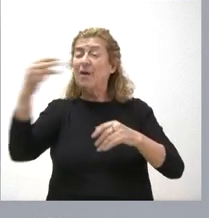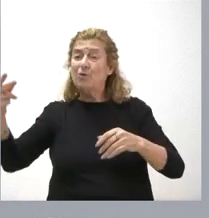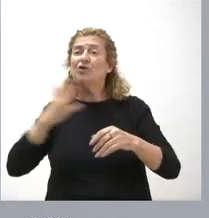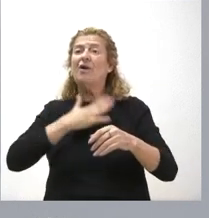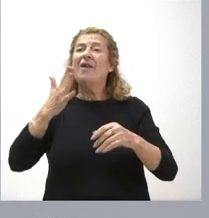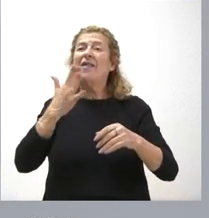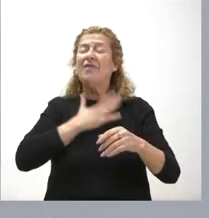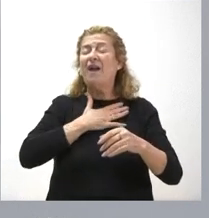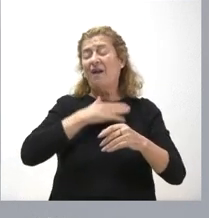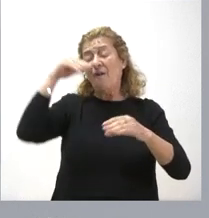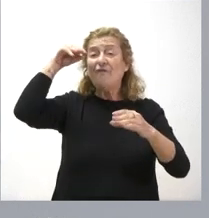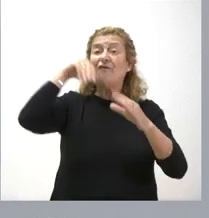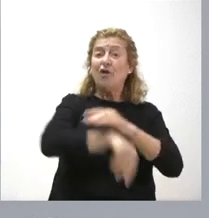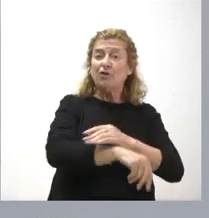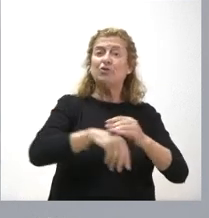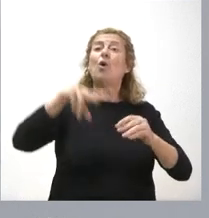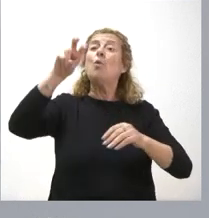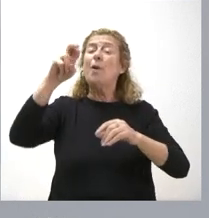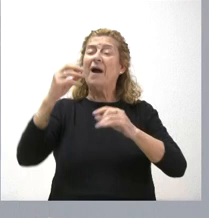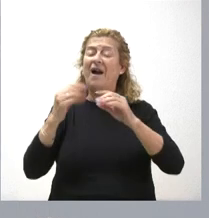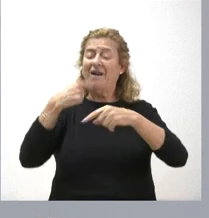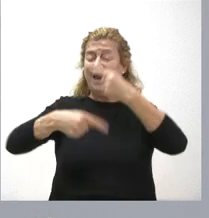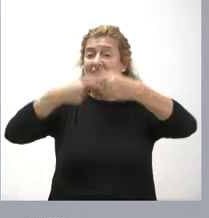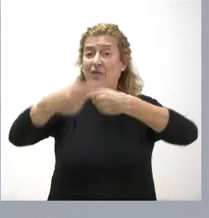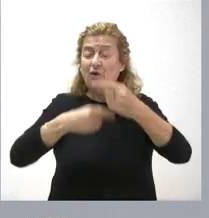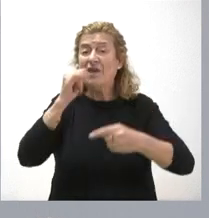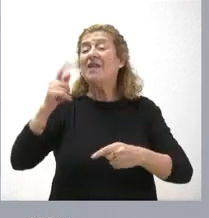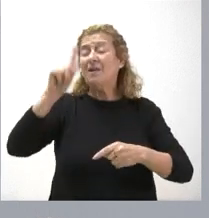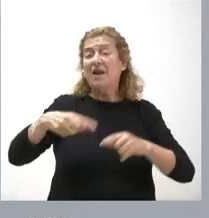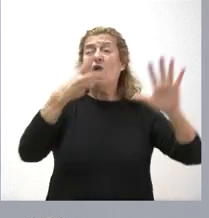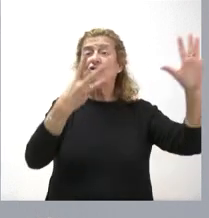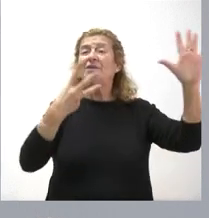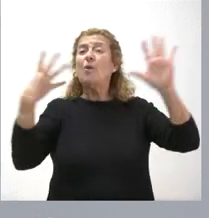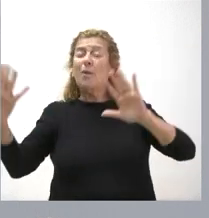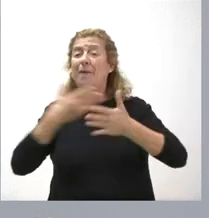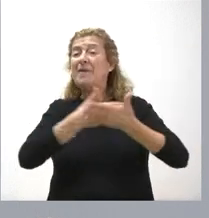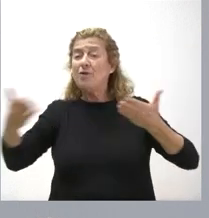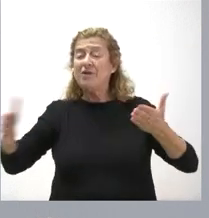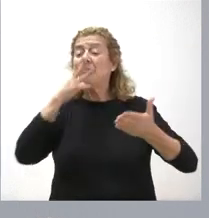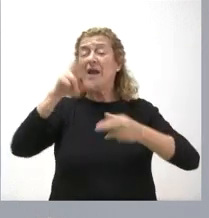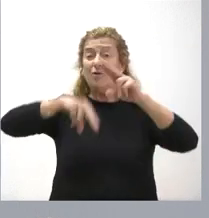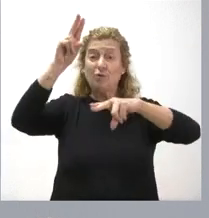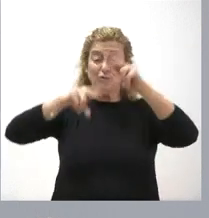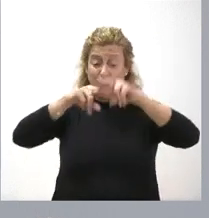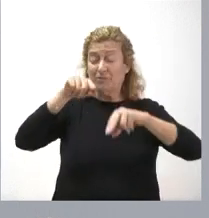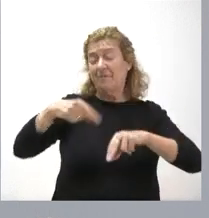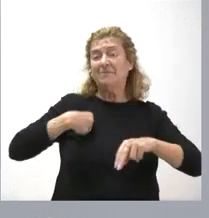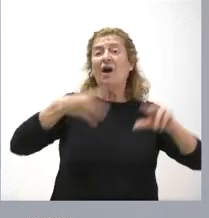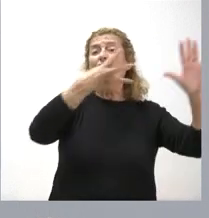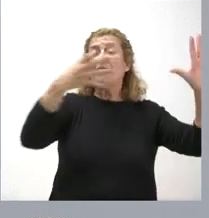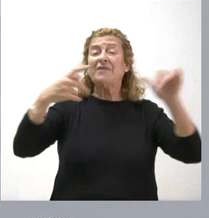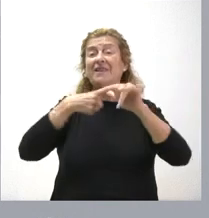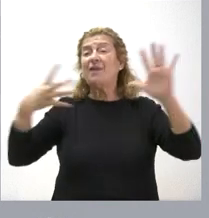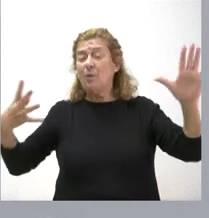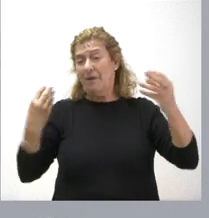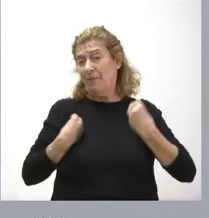Generation y, adicionalmente, 48 millones de euros que han sido transferidos ya para la construcción de estas 939 viviendas, a lo que se